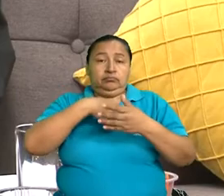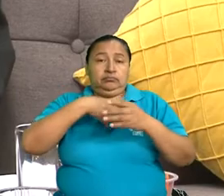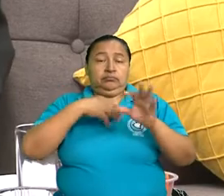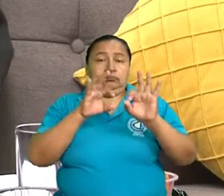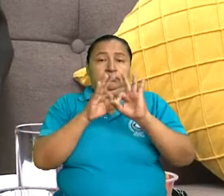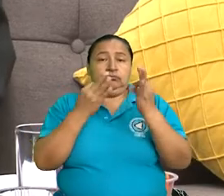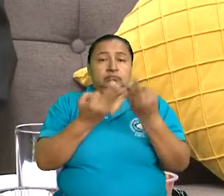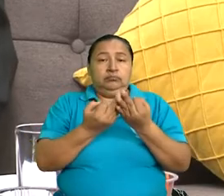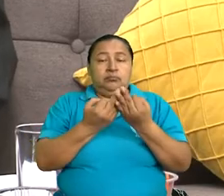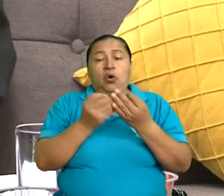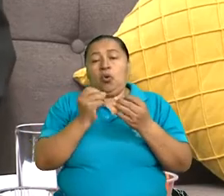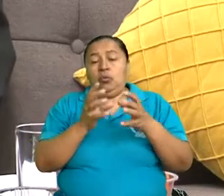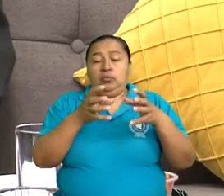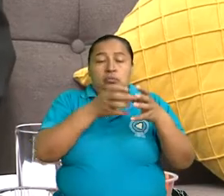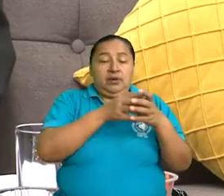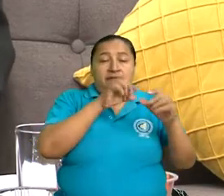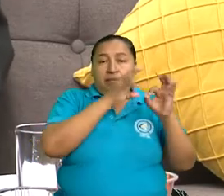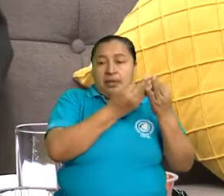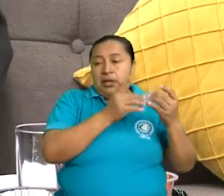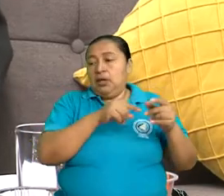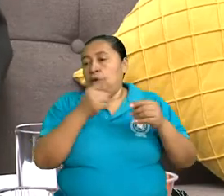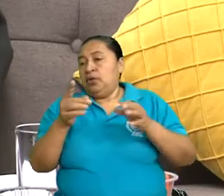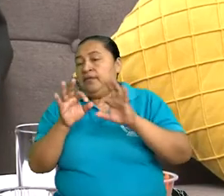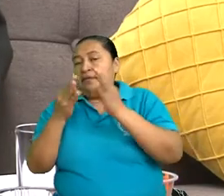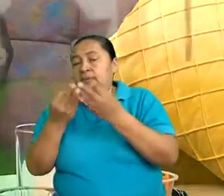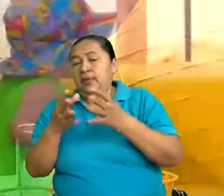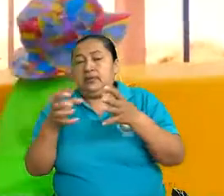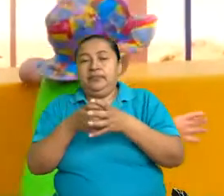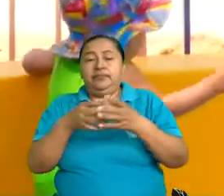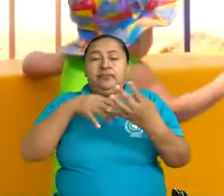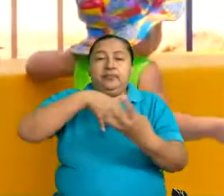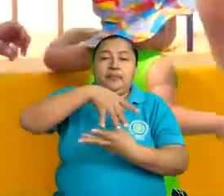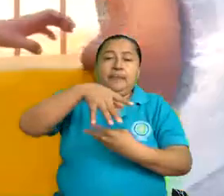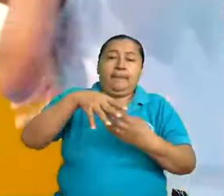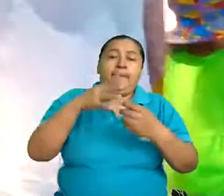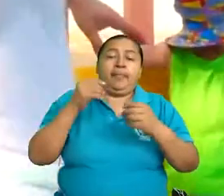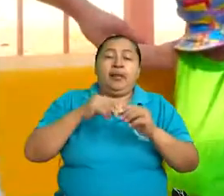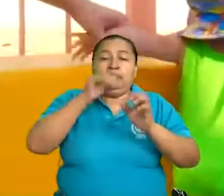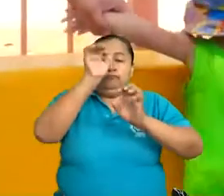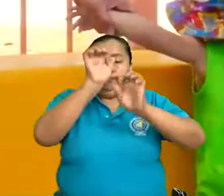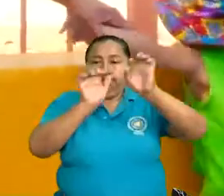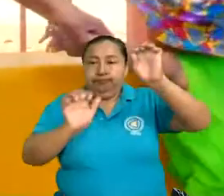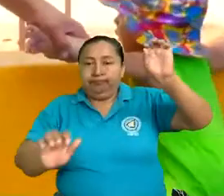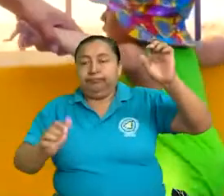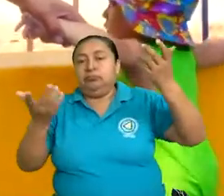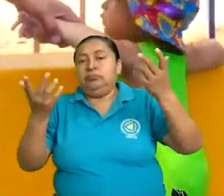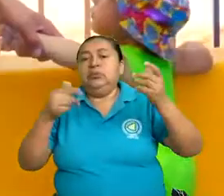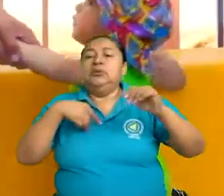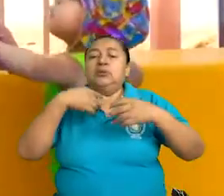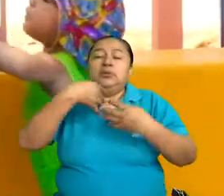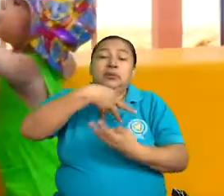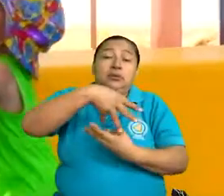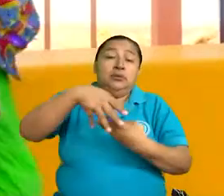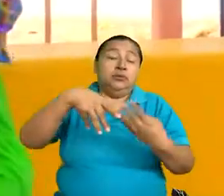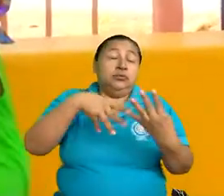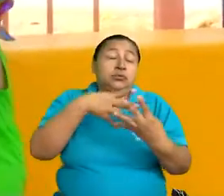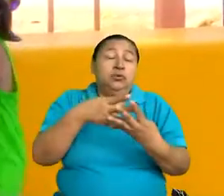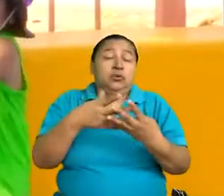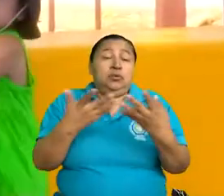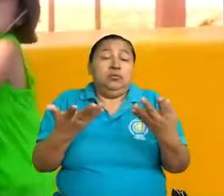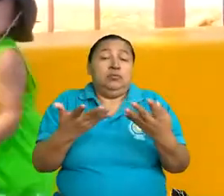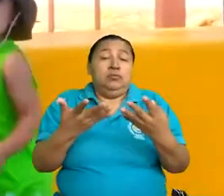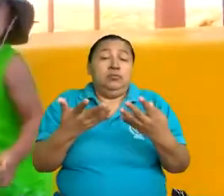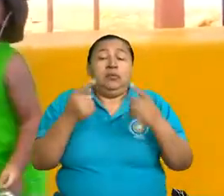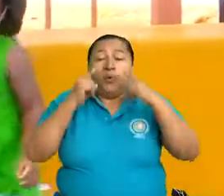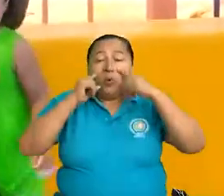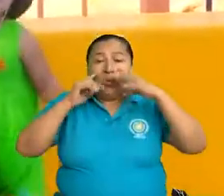o entre una familia y otra, las relaciones entre las generaciones, las relaciones de